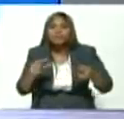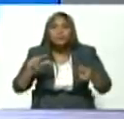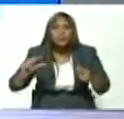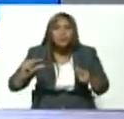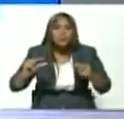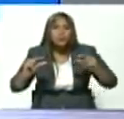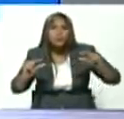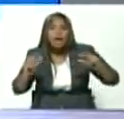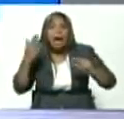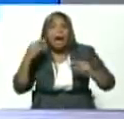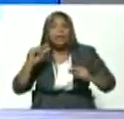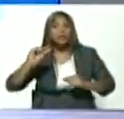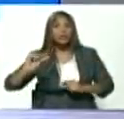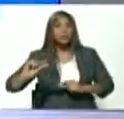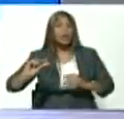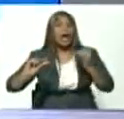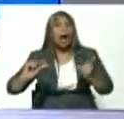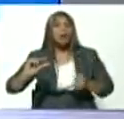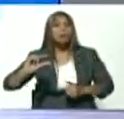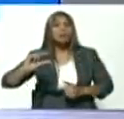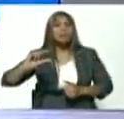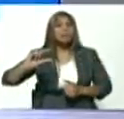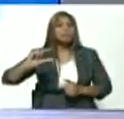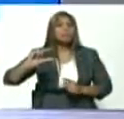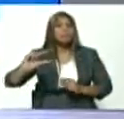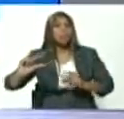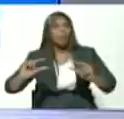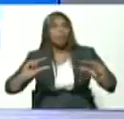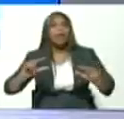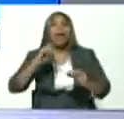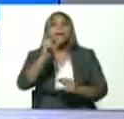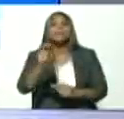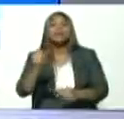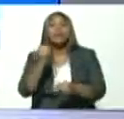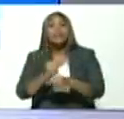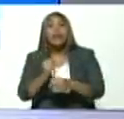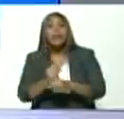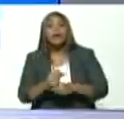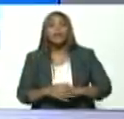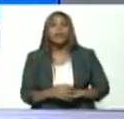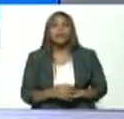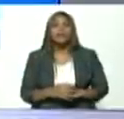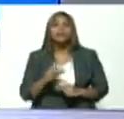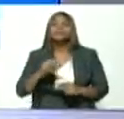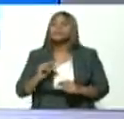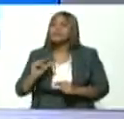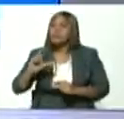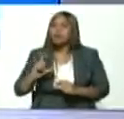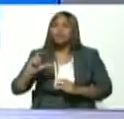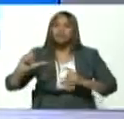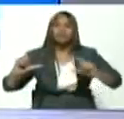y comenzar a impactar los ingresos de los trabajadores de manera directa